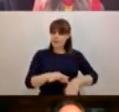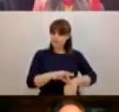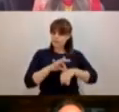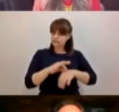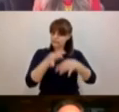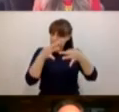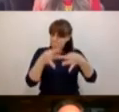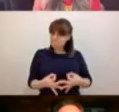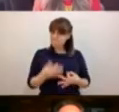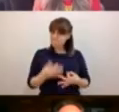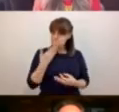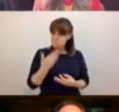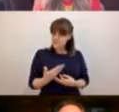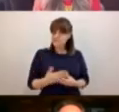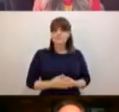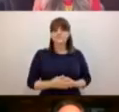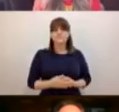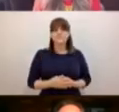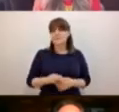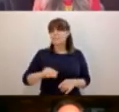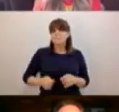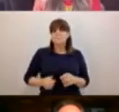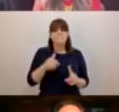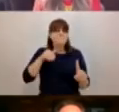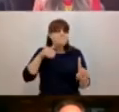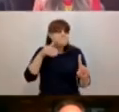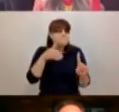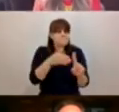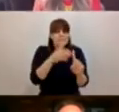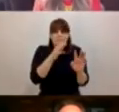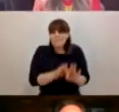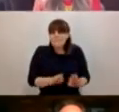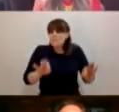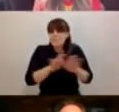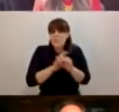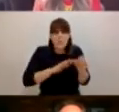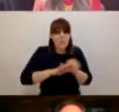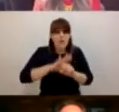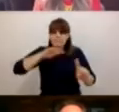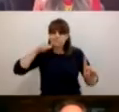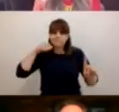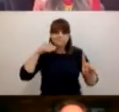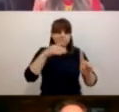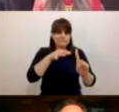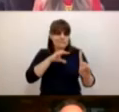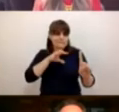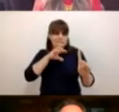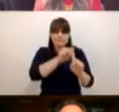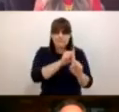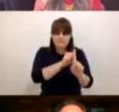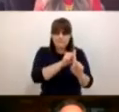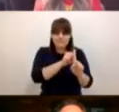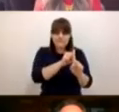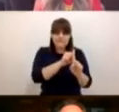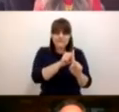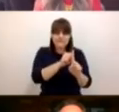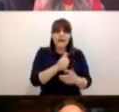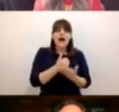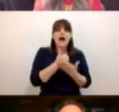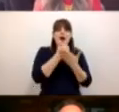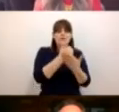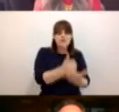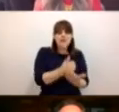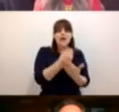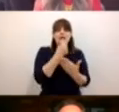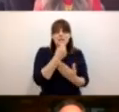Creo que el principal reto al que nos hemos enfrentado y que hemos tenido es hacerles comprender a nuestros niños,